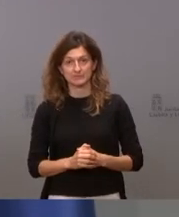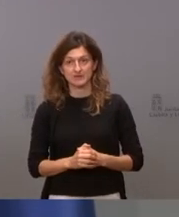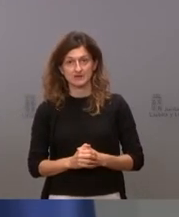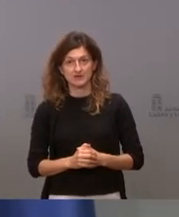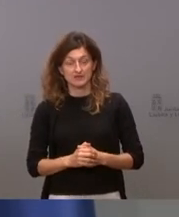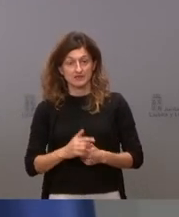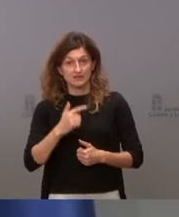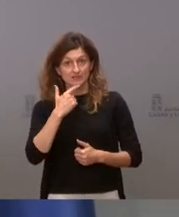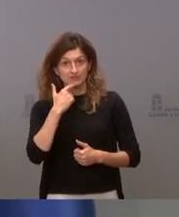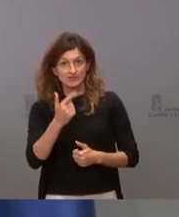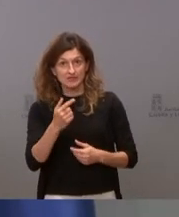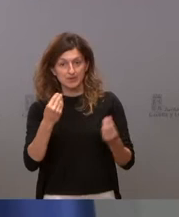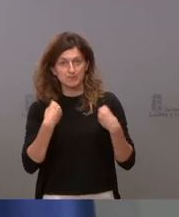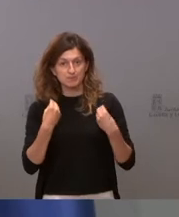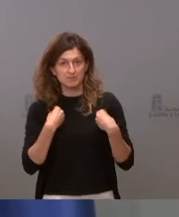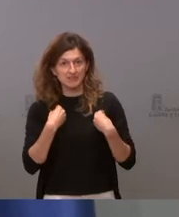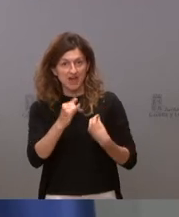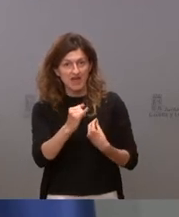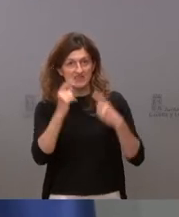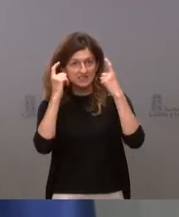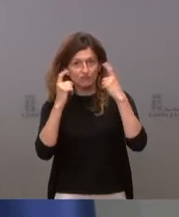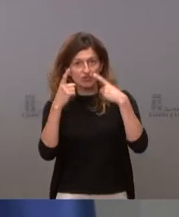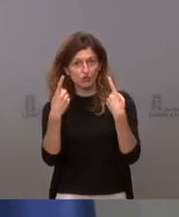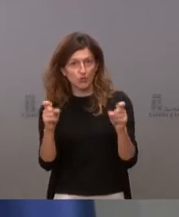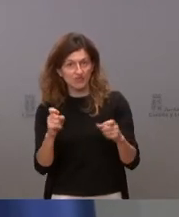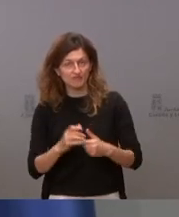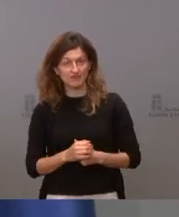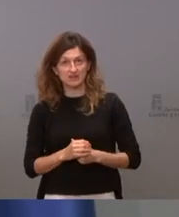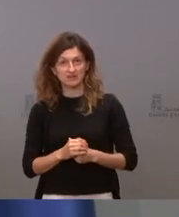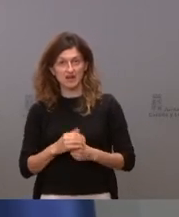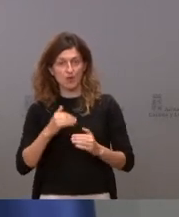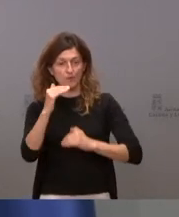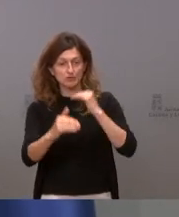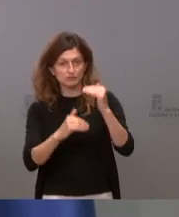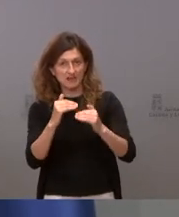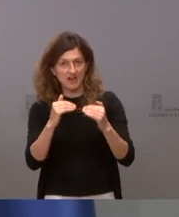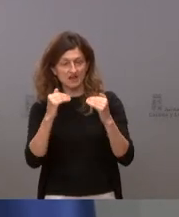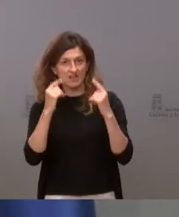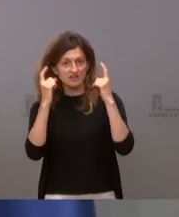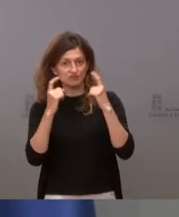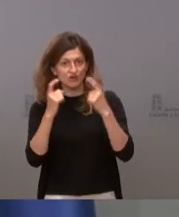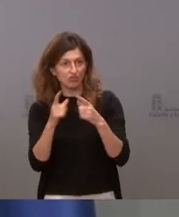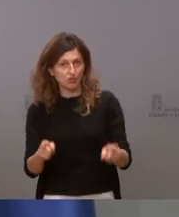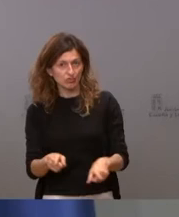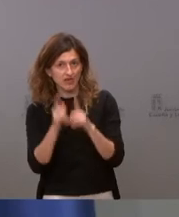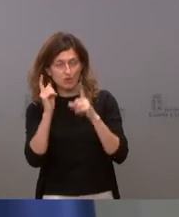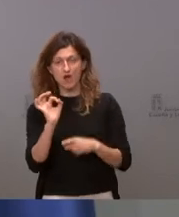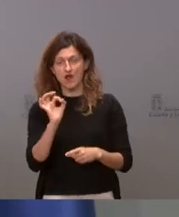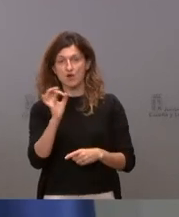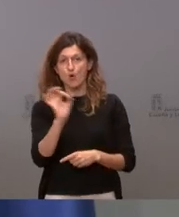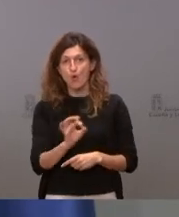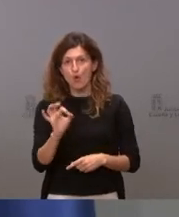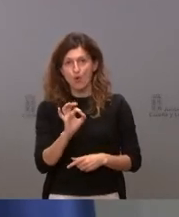existe la vida sin esfuerzo, que existe la posibilidad de prosperar sin esforzarse y sin alcanzar